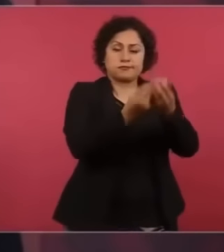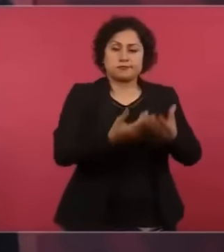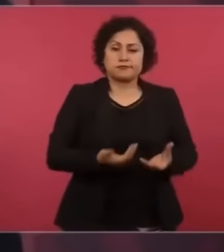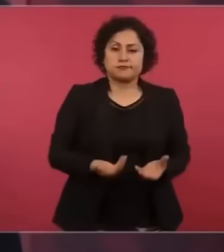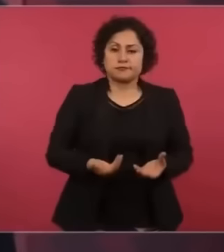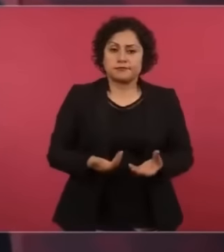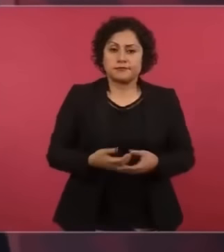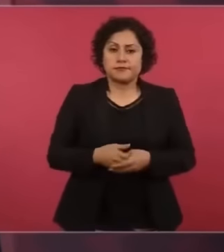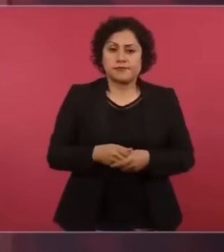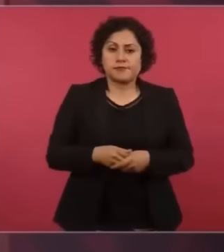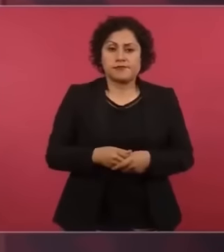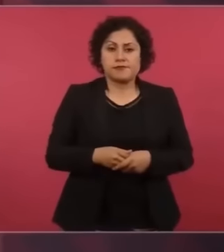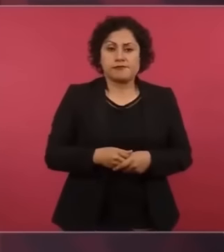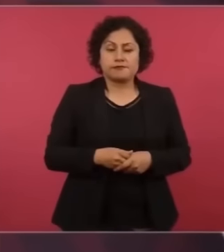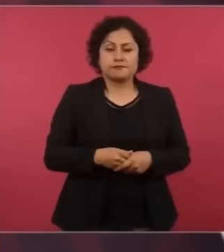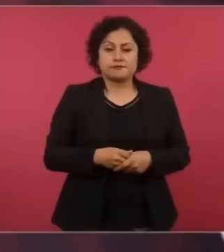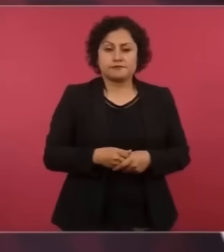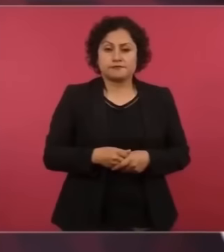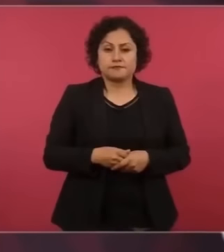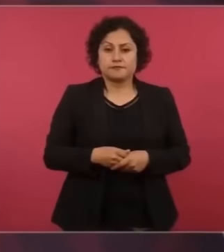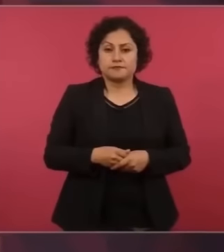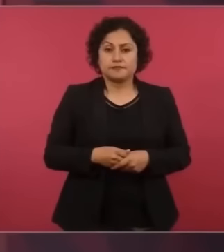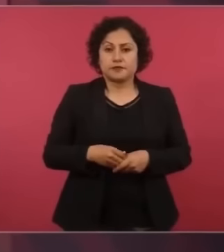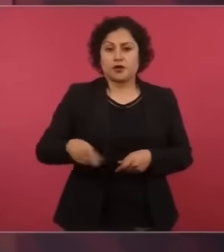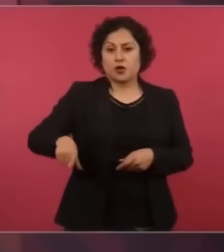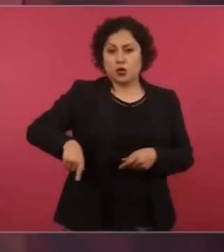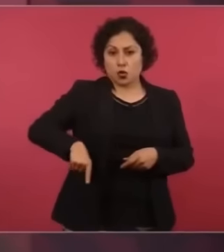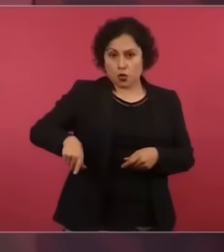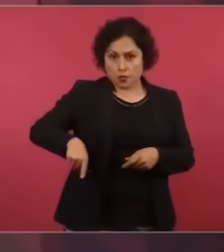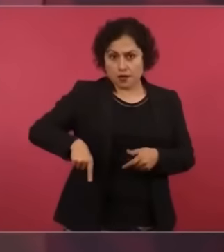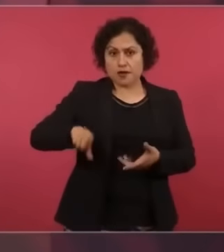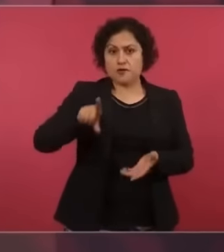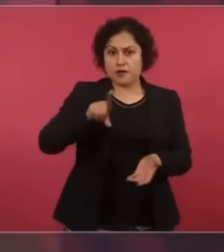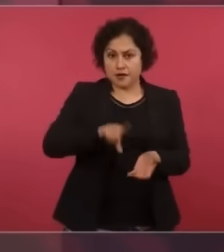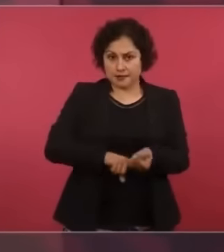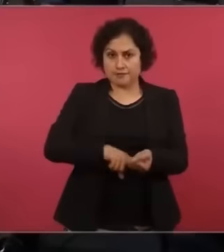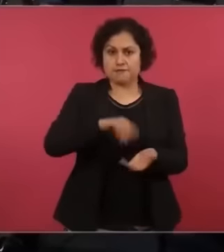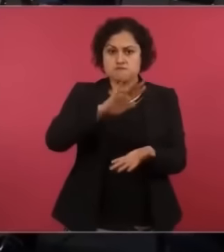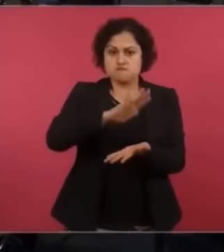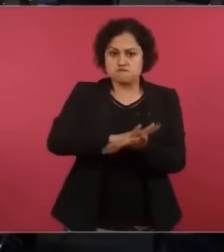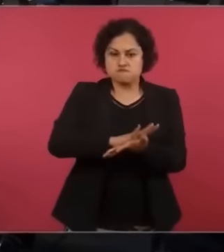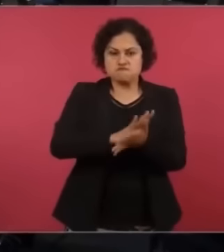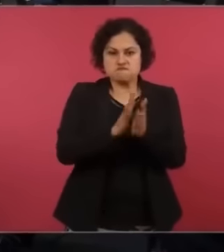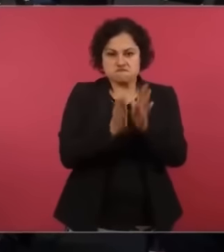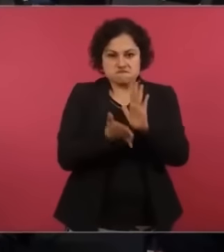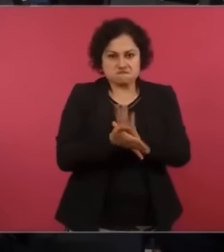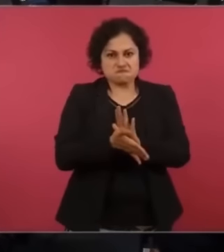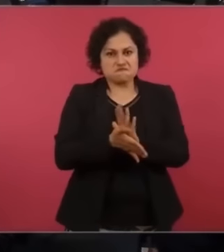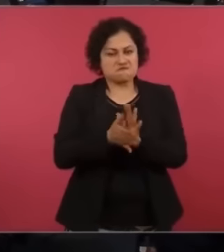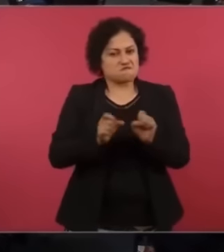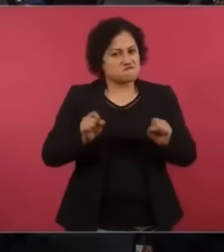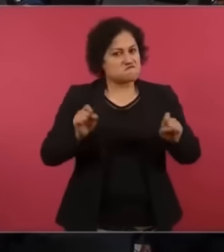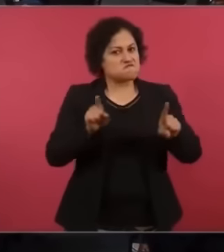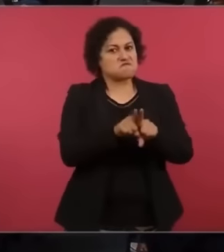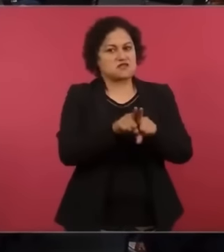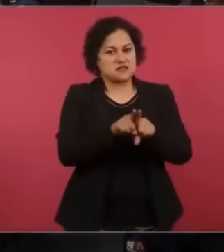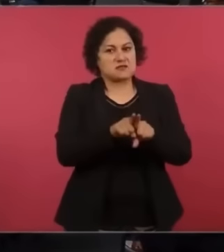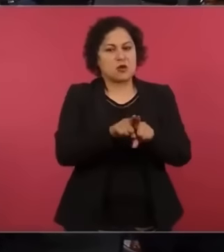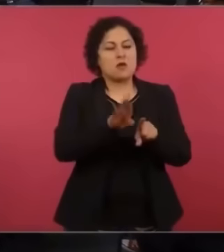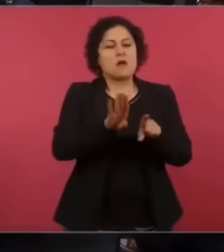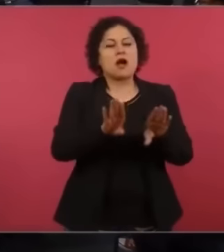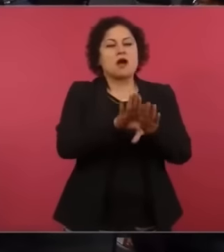fue cómplice, el gobierno fue tomado, fue